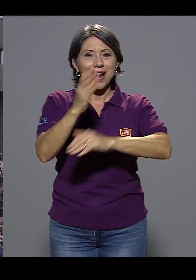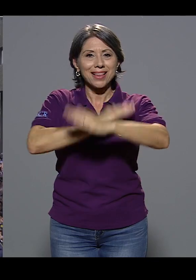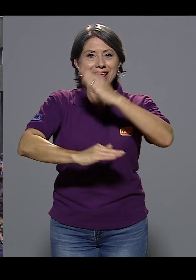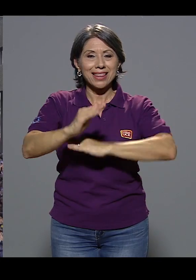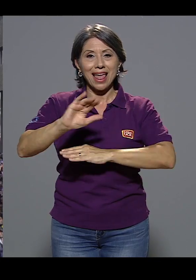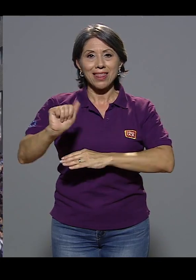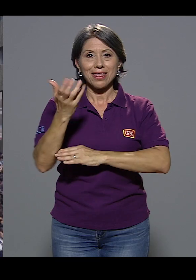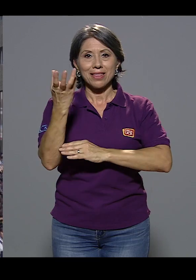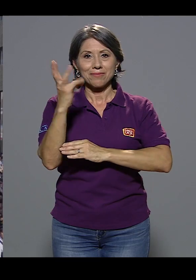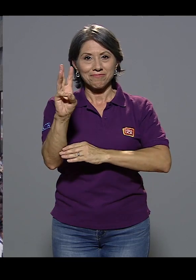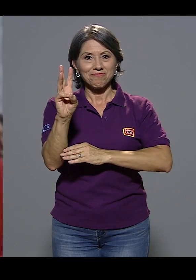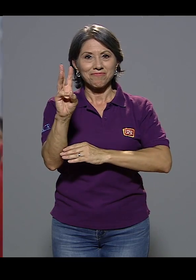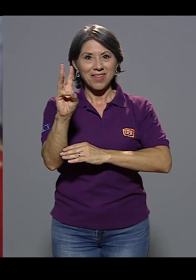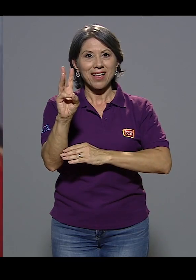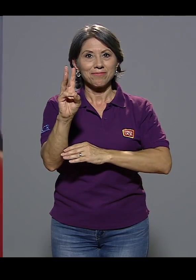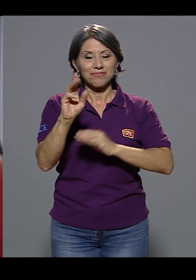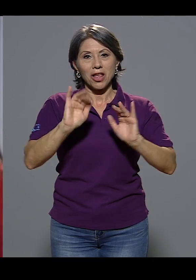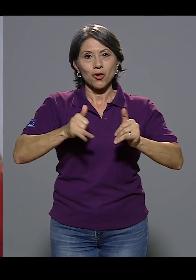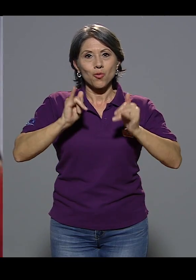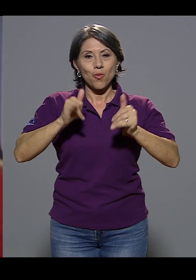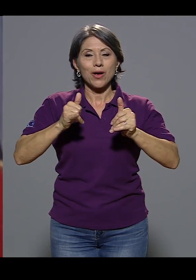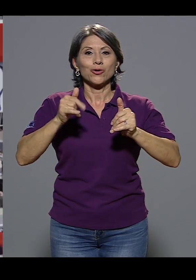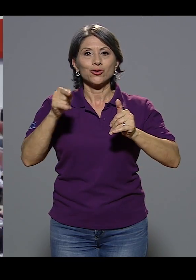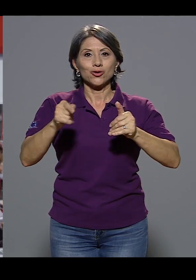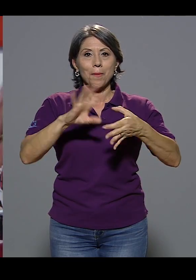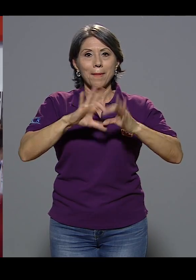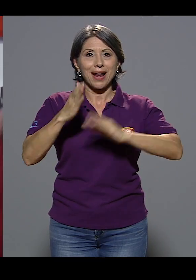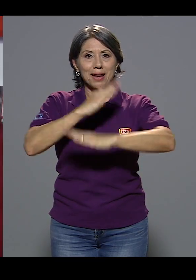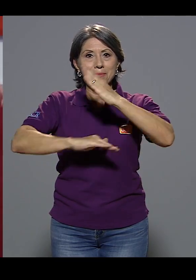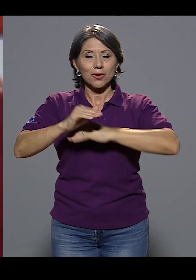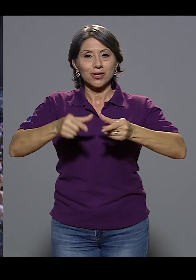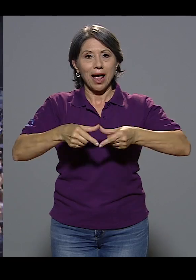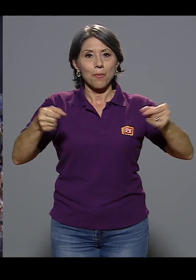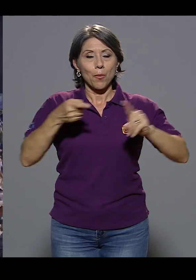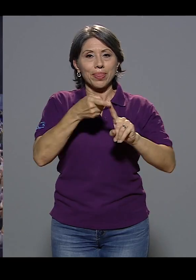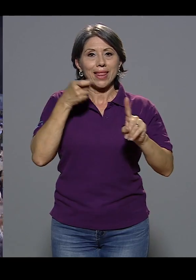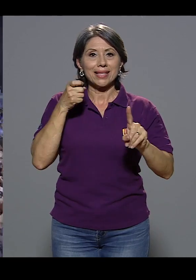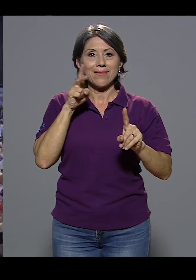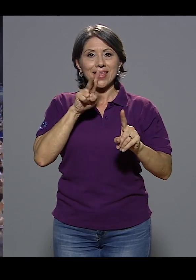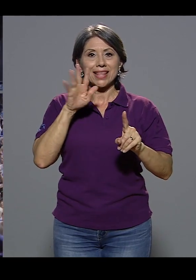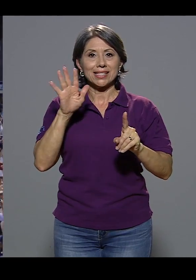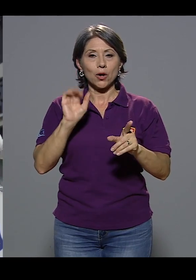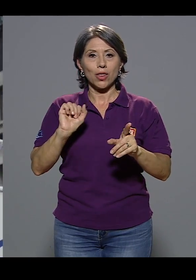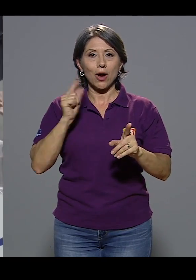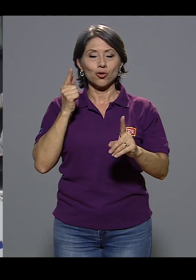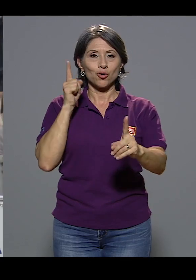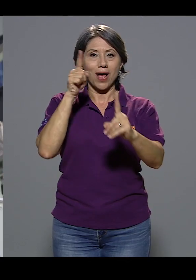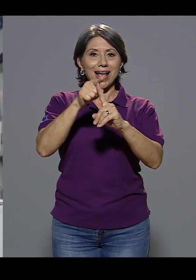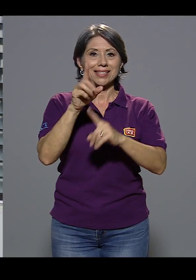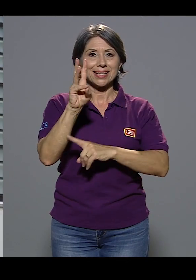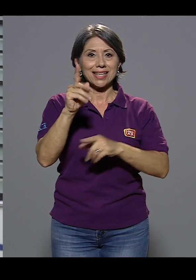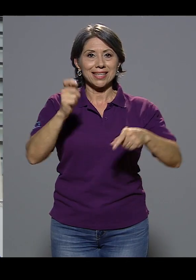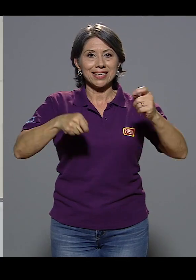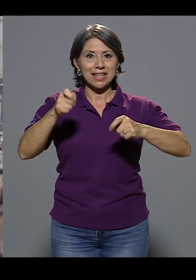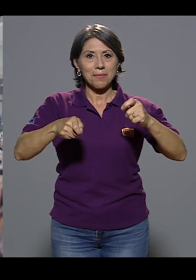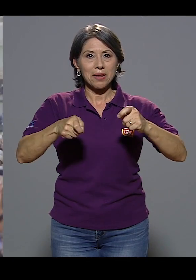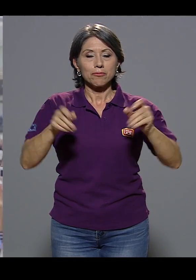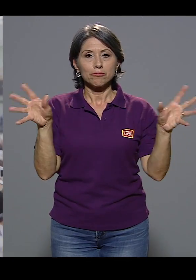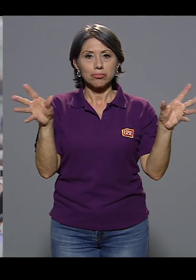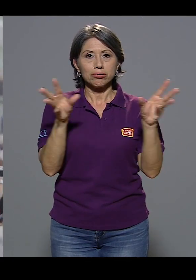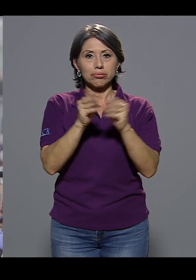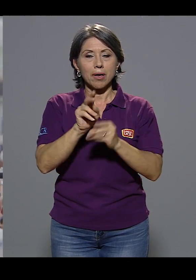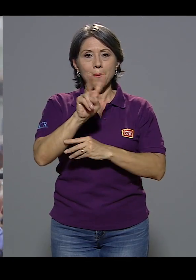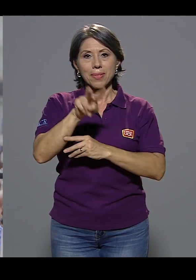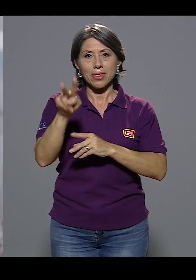decimosexta edición de los Juegos Paralímpicos se realizará en Japón del 25 de agosto al 6 de septiembre y albergará 22